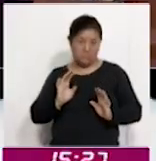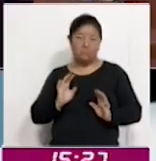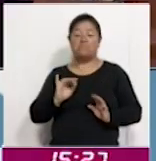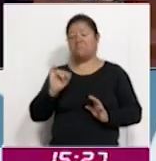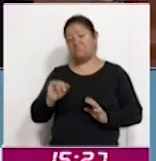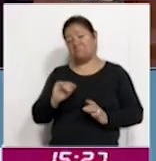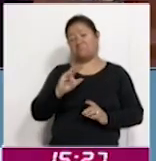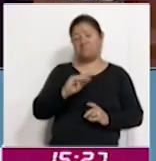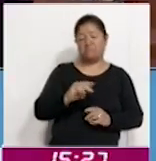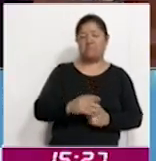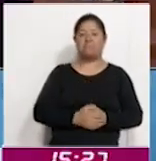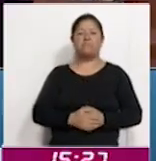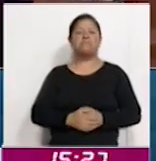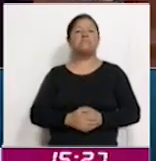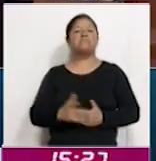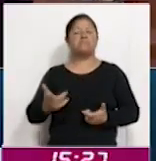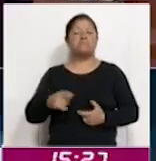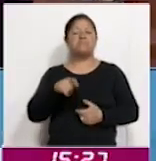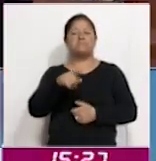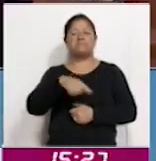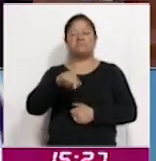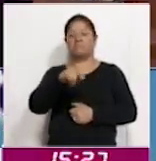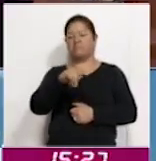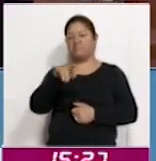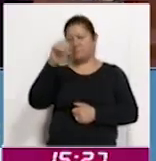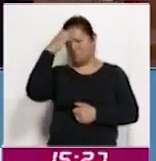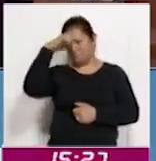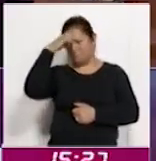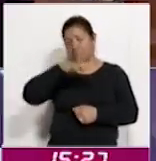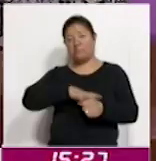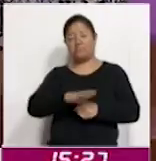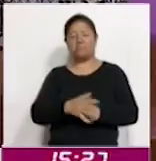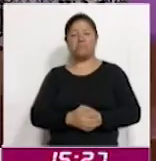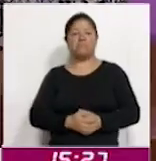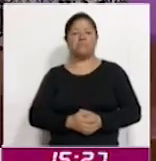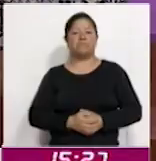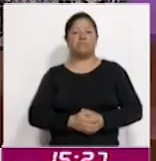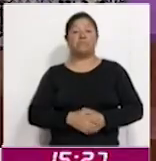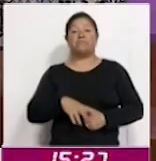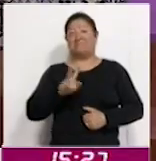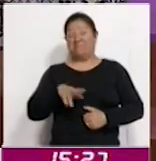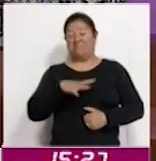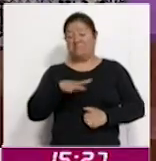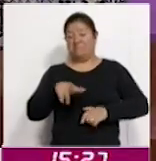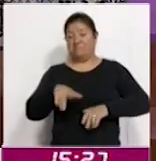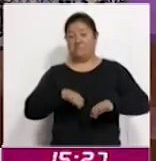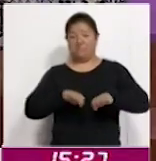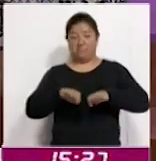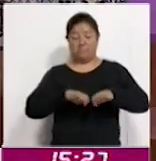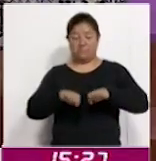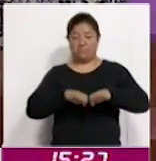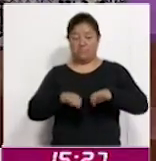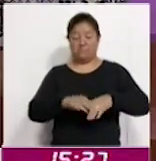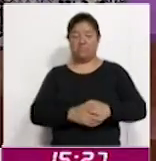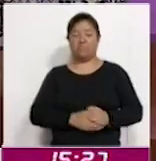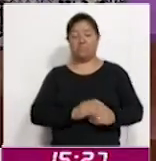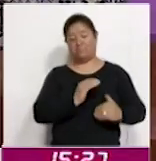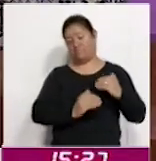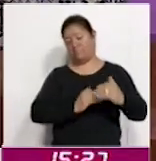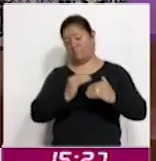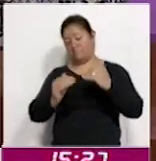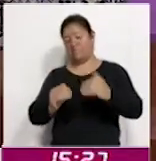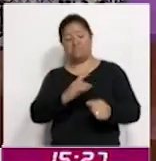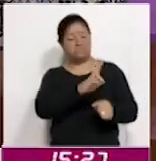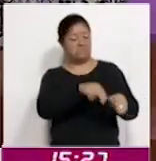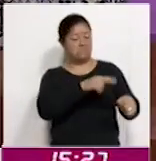¿Qué experiencia le deja al órgano electoral esta contienda extraordinaria? Pues la verdad es que implica un trabajo, trabajar en un proceso ordinario y no